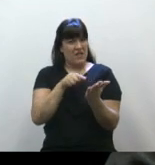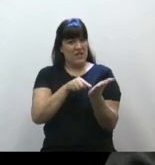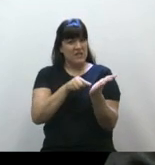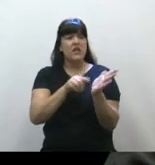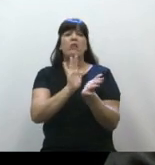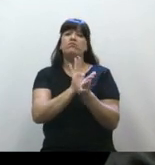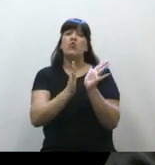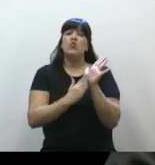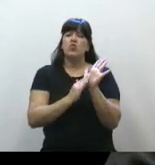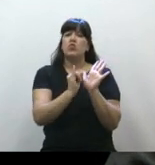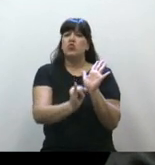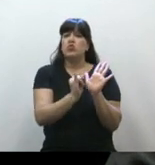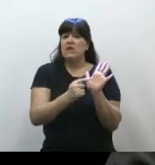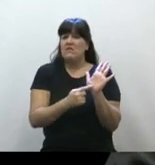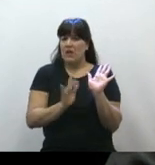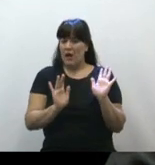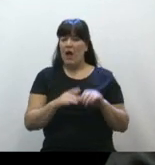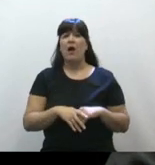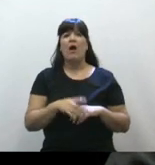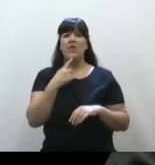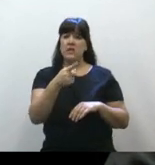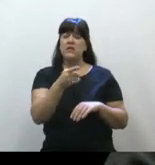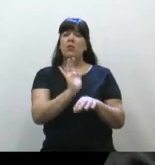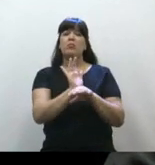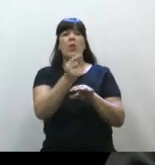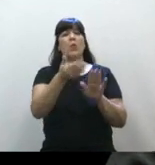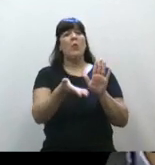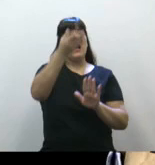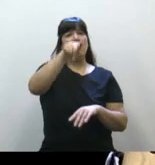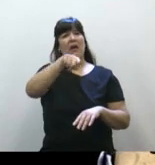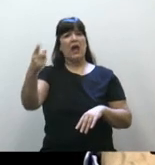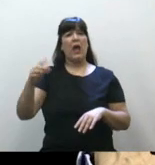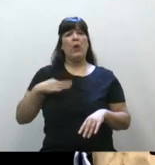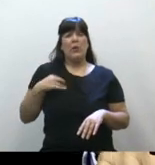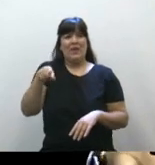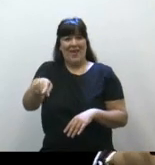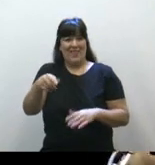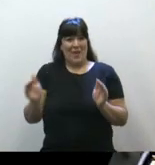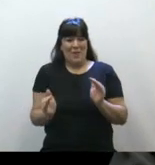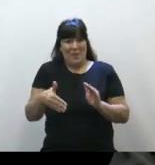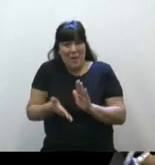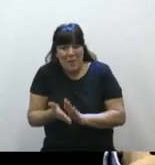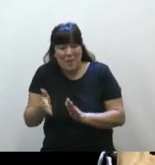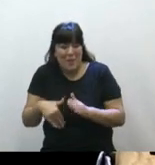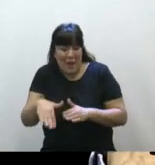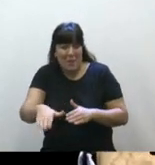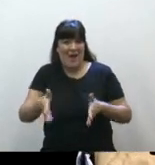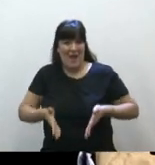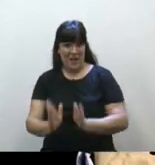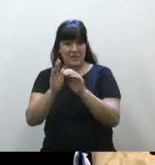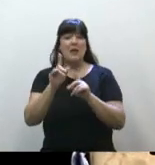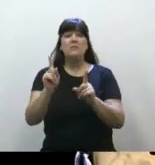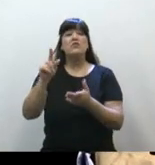justifica que eso valga más que la vida del niño por nacer. Como dijo el senador Tubey,